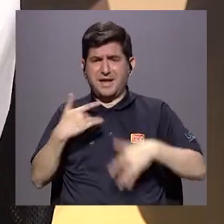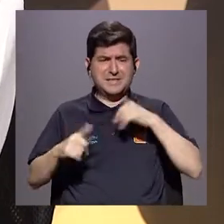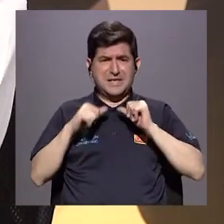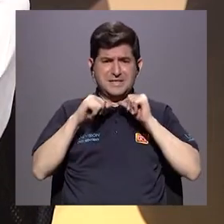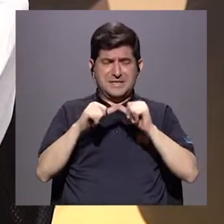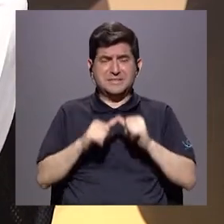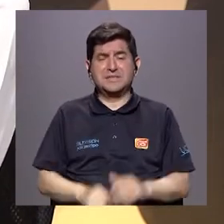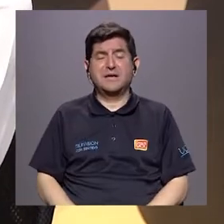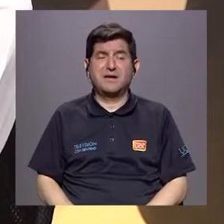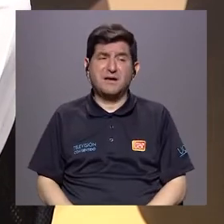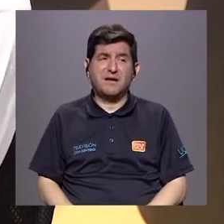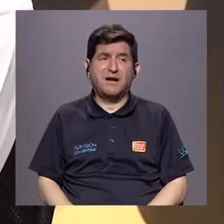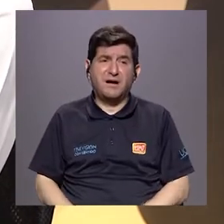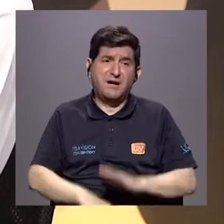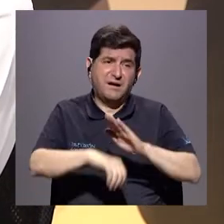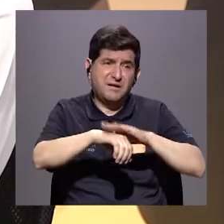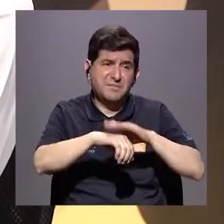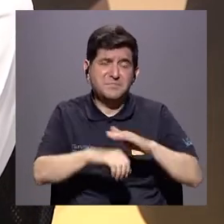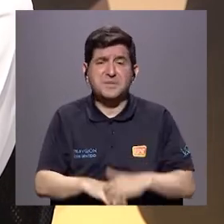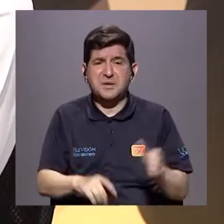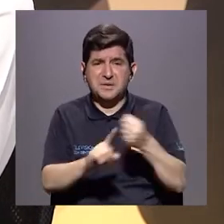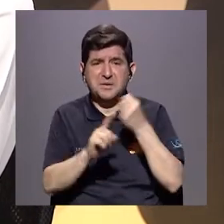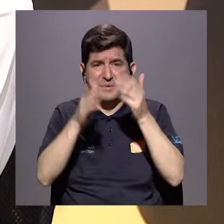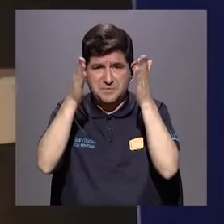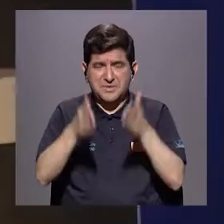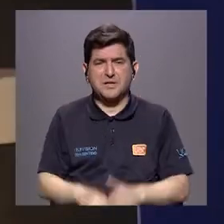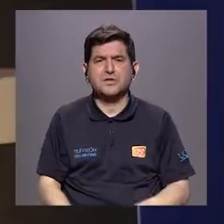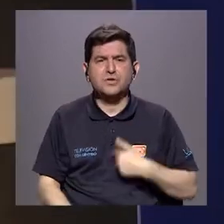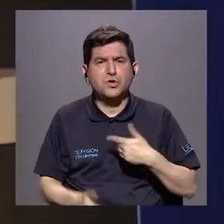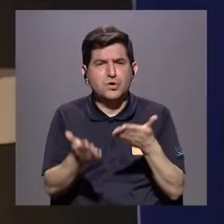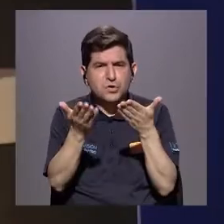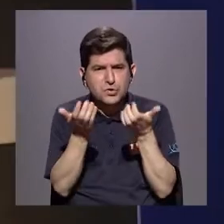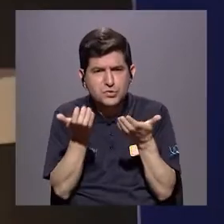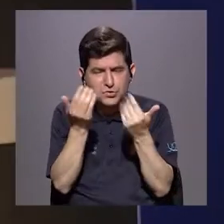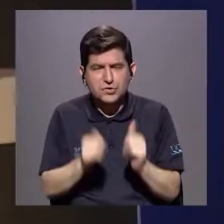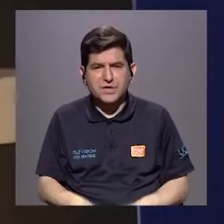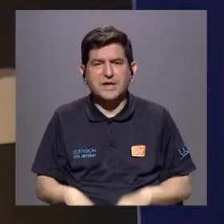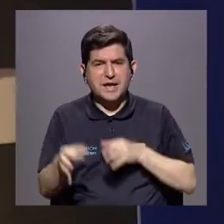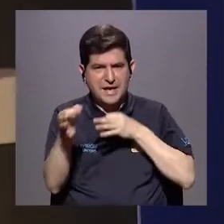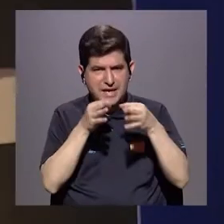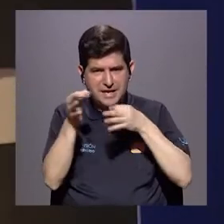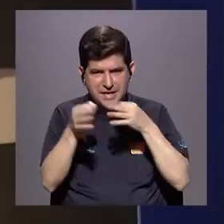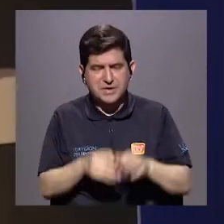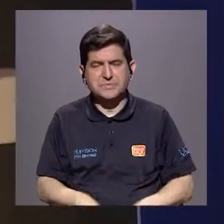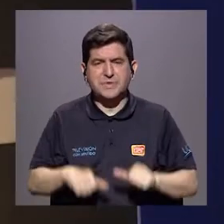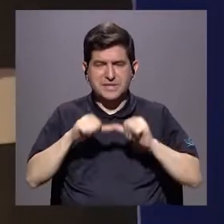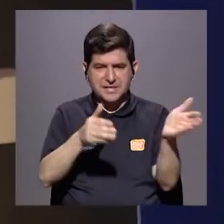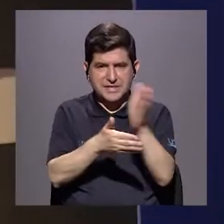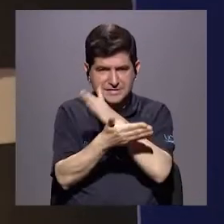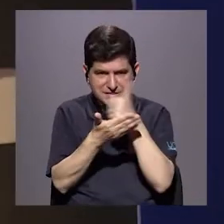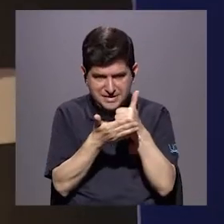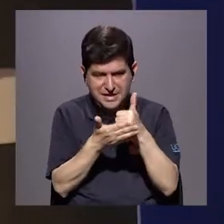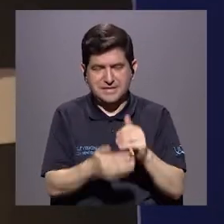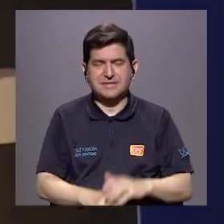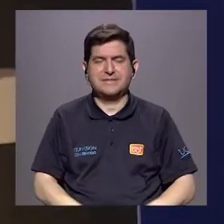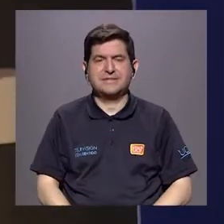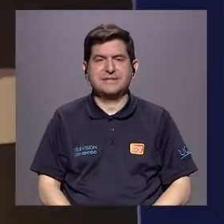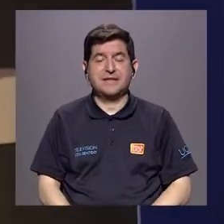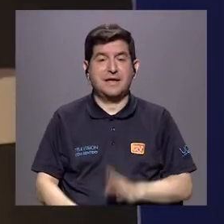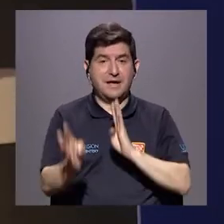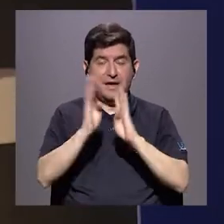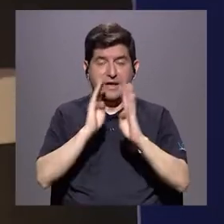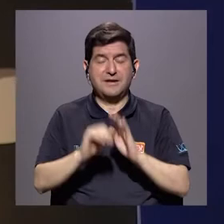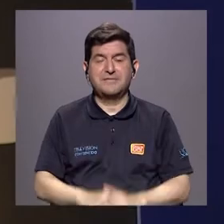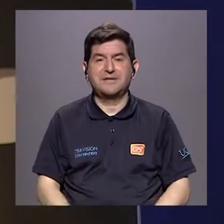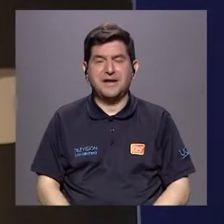debe seguir complaciendo al agresor. Ana Lorena, yo quisiera que esto nos lo expliques en el siguiente bloque. Ah, perdón. Estamos